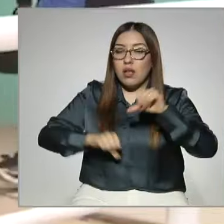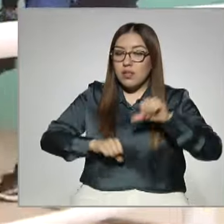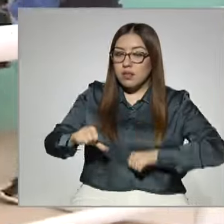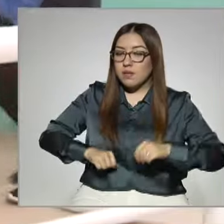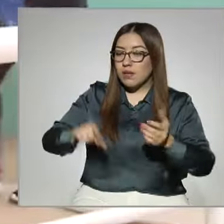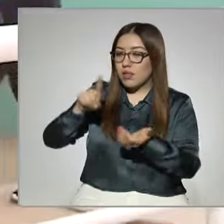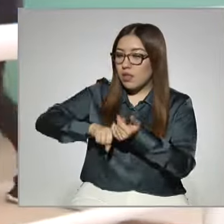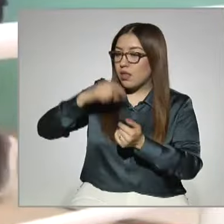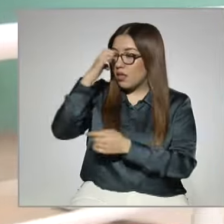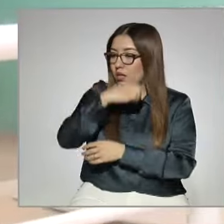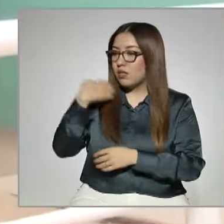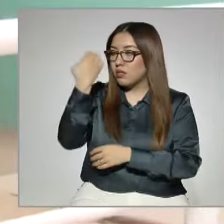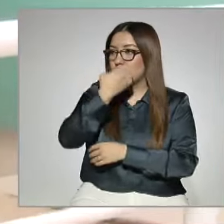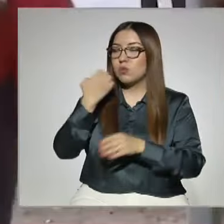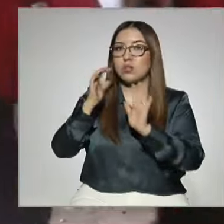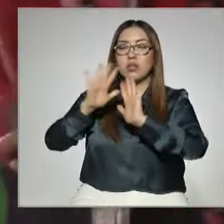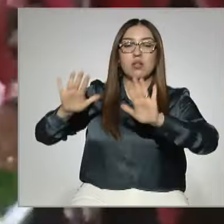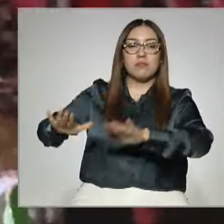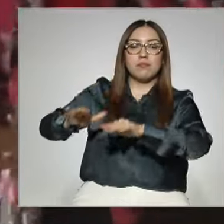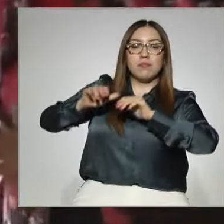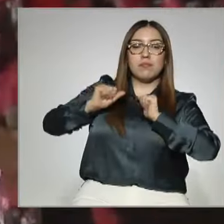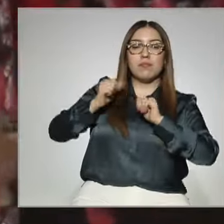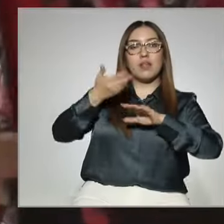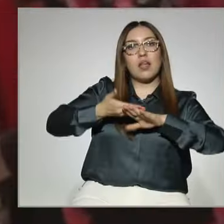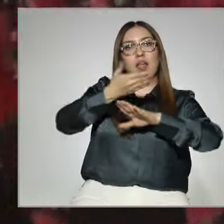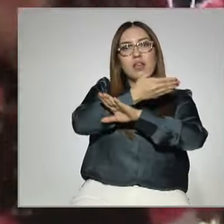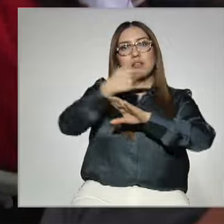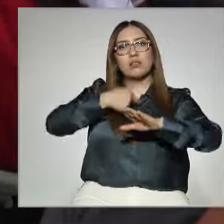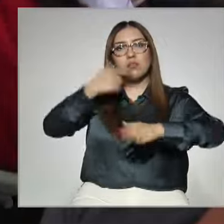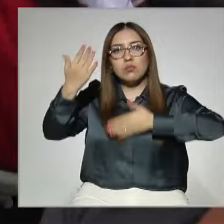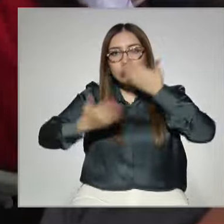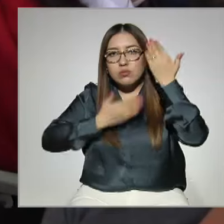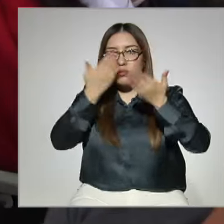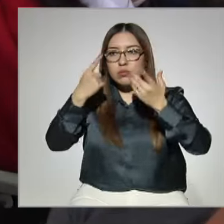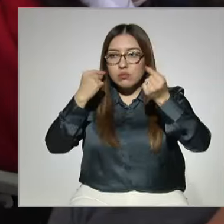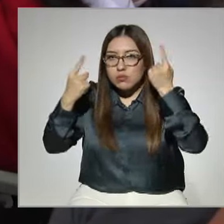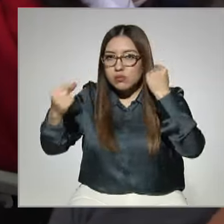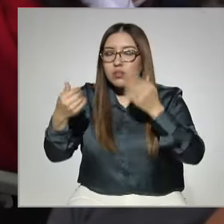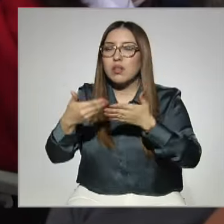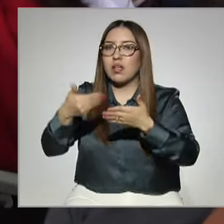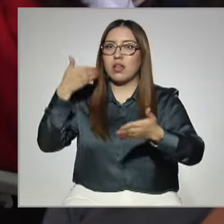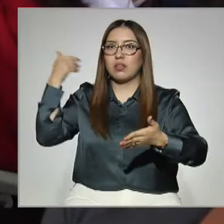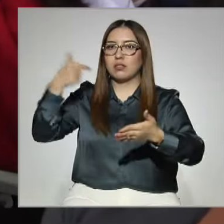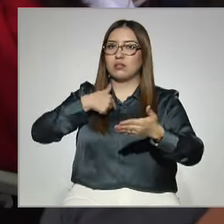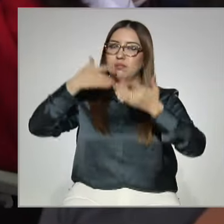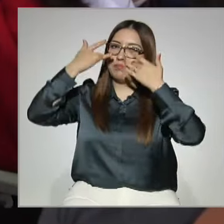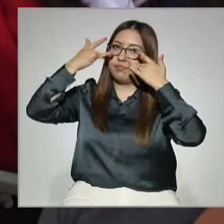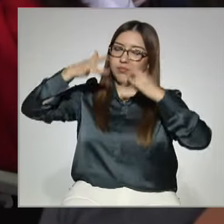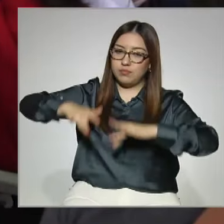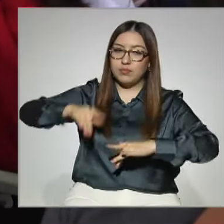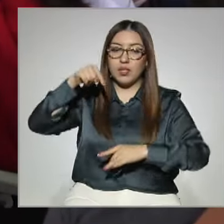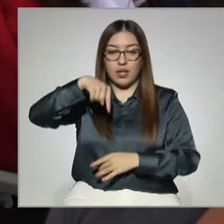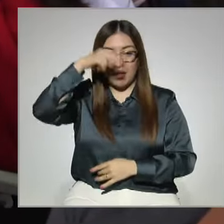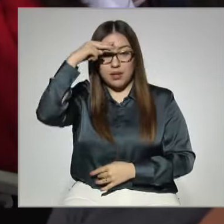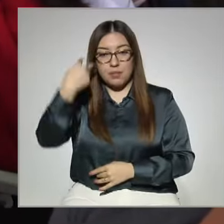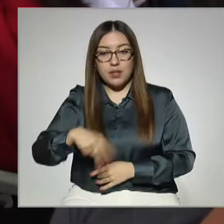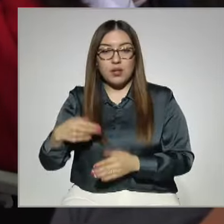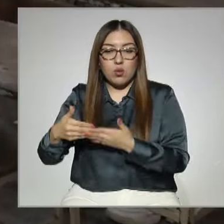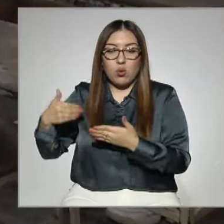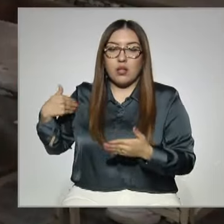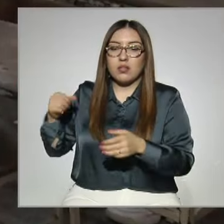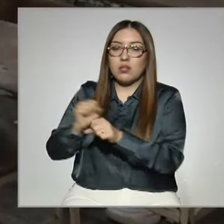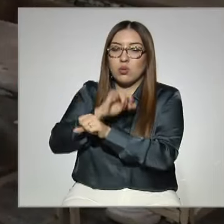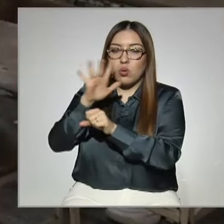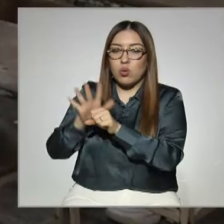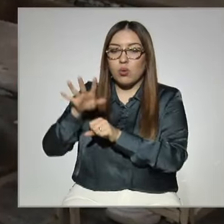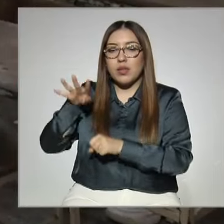educativas antes de completar algún grado de estudios. En México, derivado de la pandemia de COVID-19,